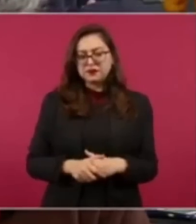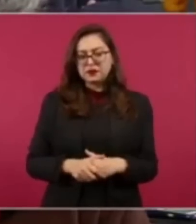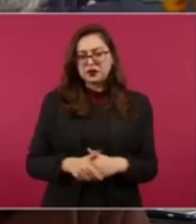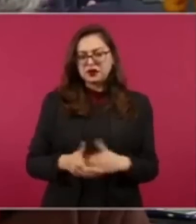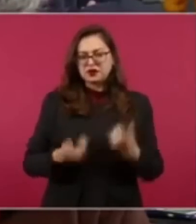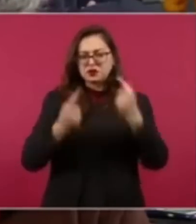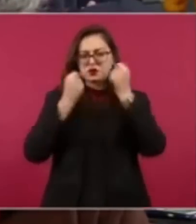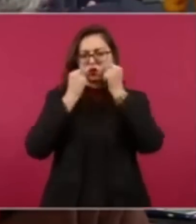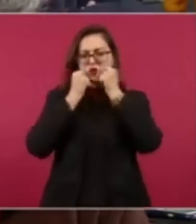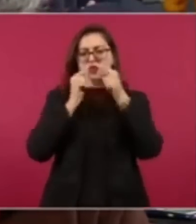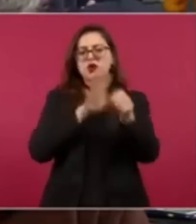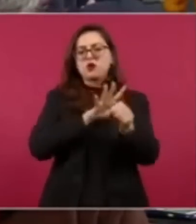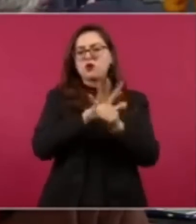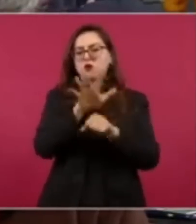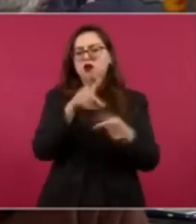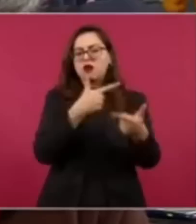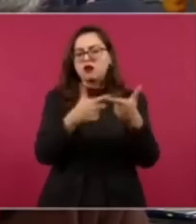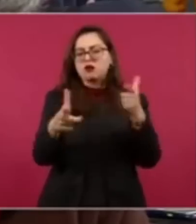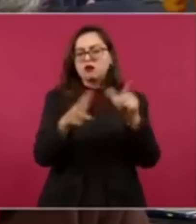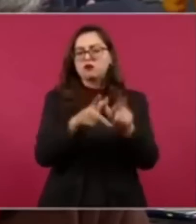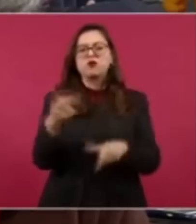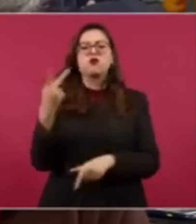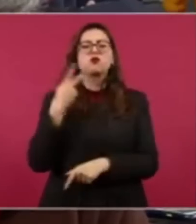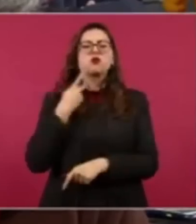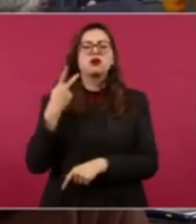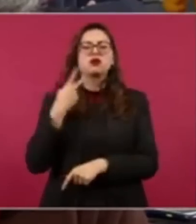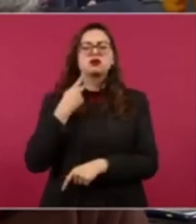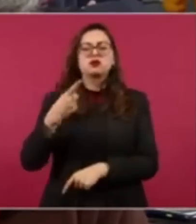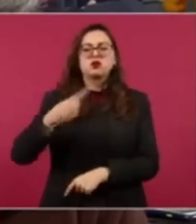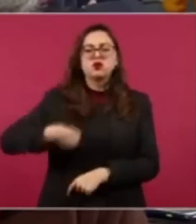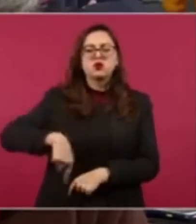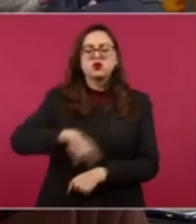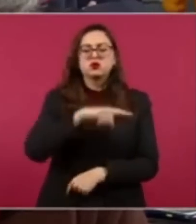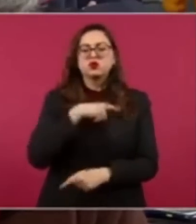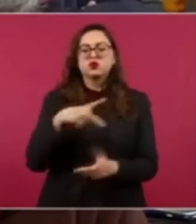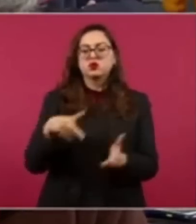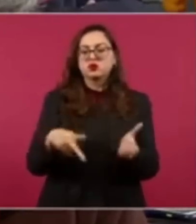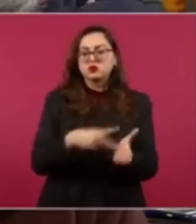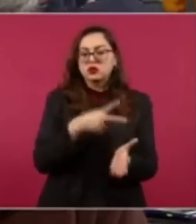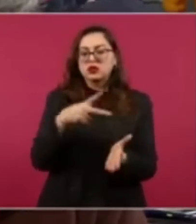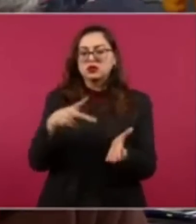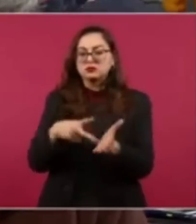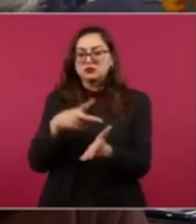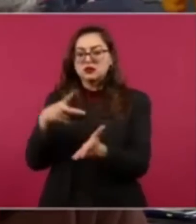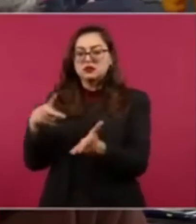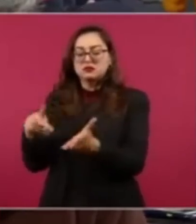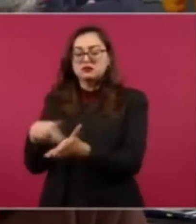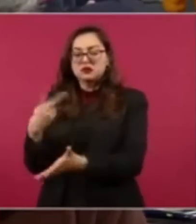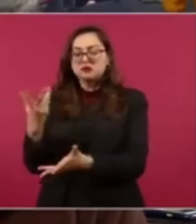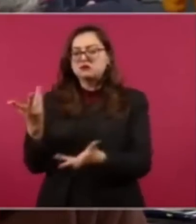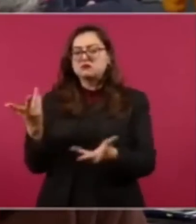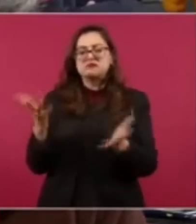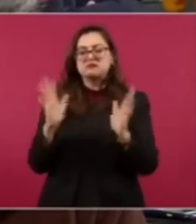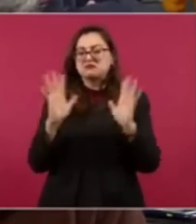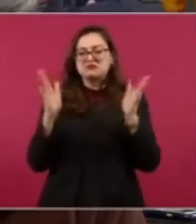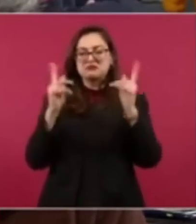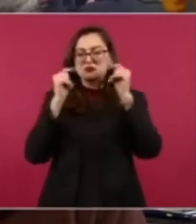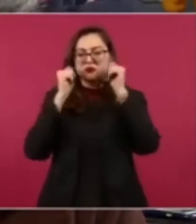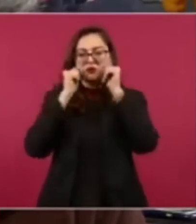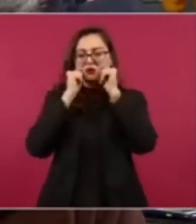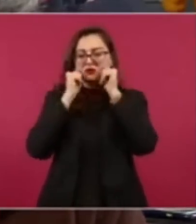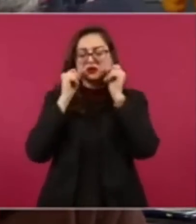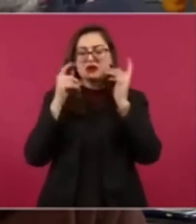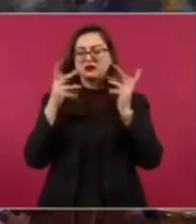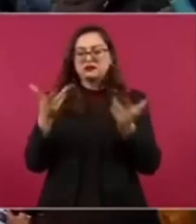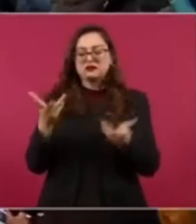hemos levantado la voz en cada administración. Han pasado ya tres gobernadores, en el caso de Veracruz, de diferentes partidos